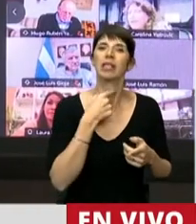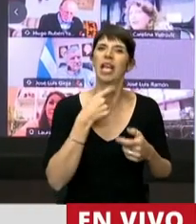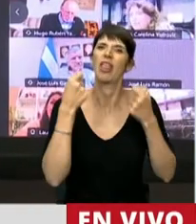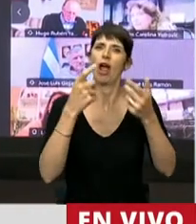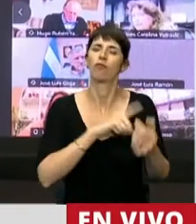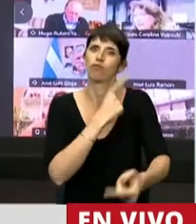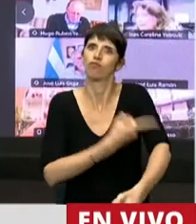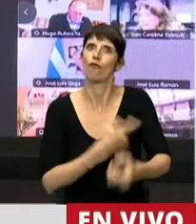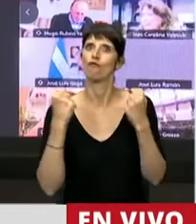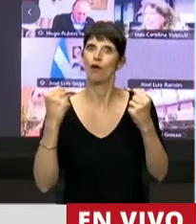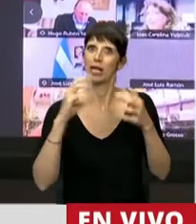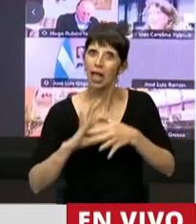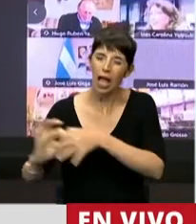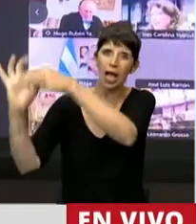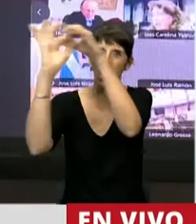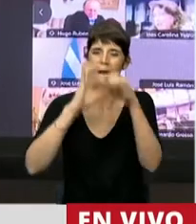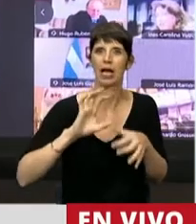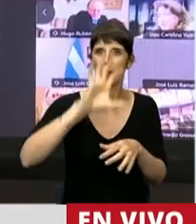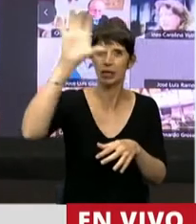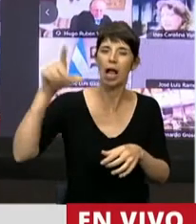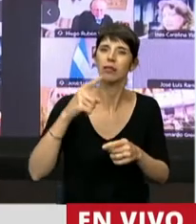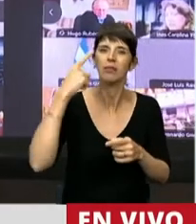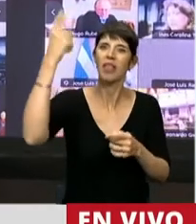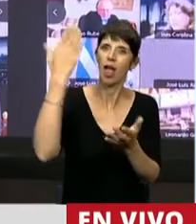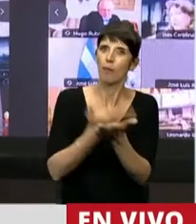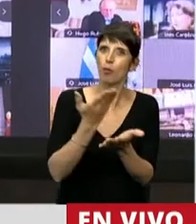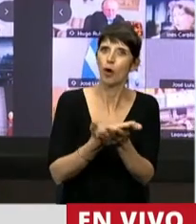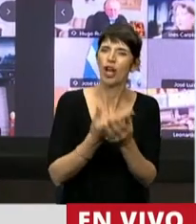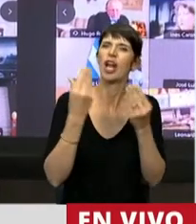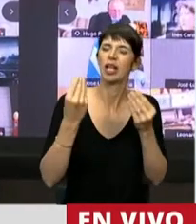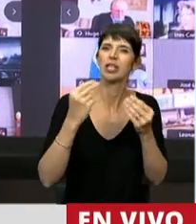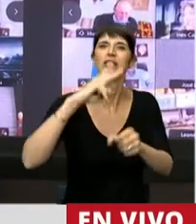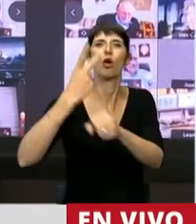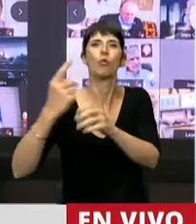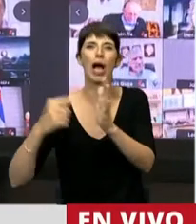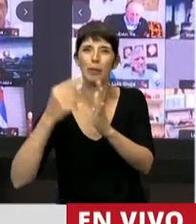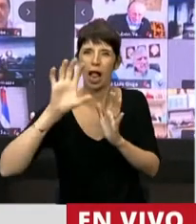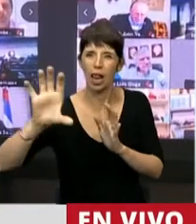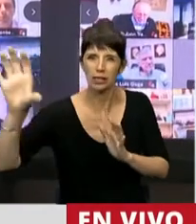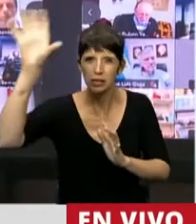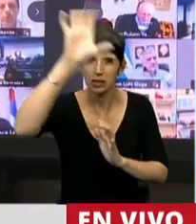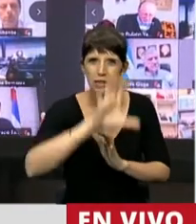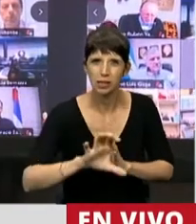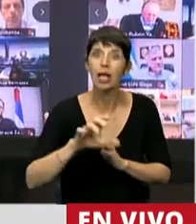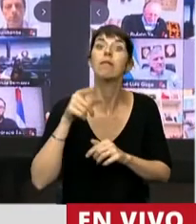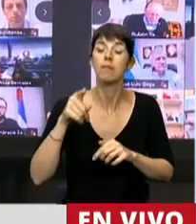alternas y ya como Presidente cumplió con ese compromiso y envió a principio de año